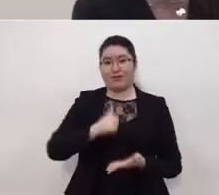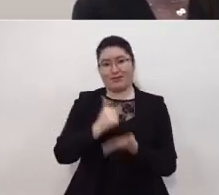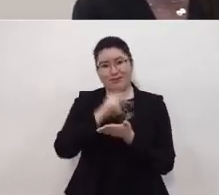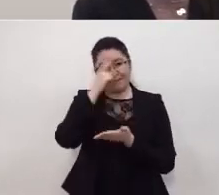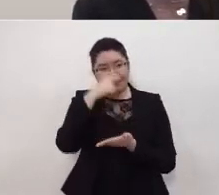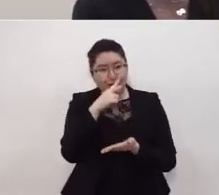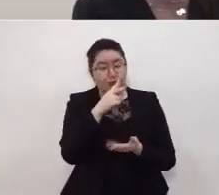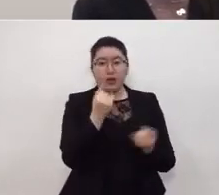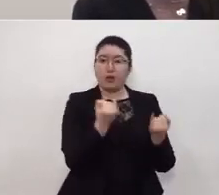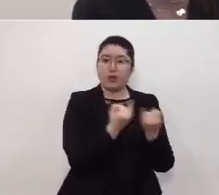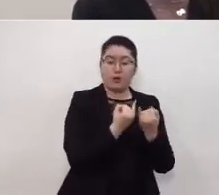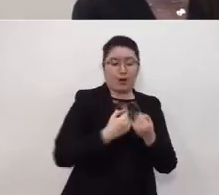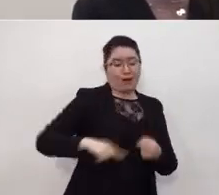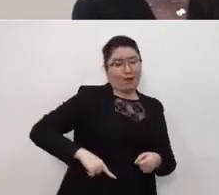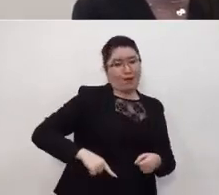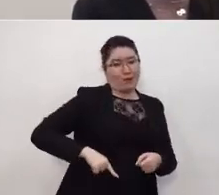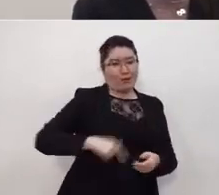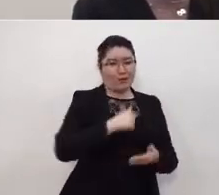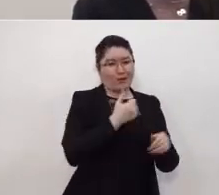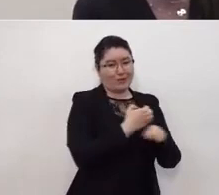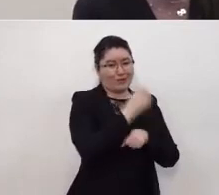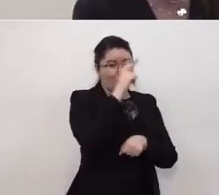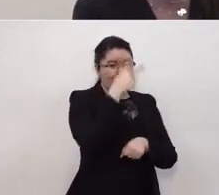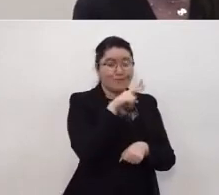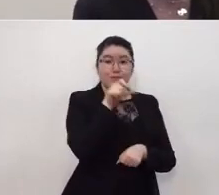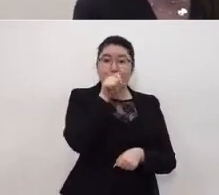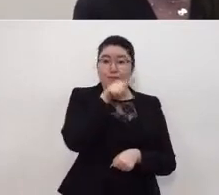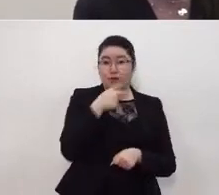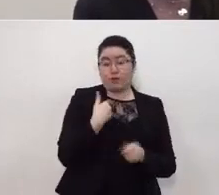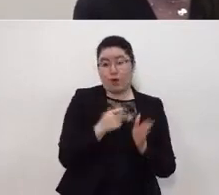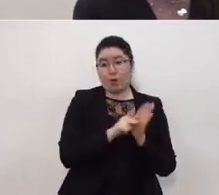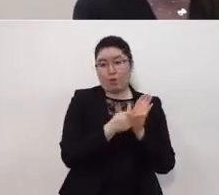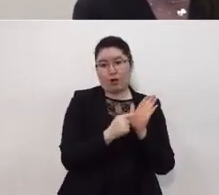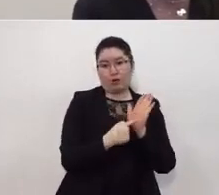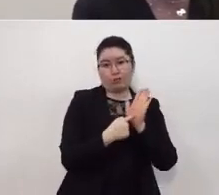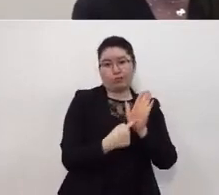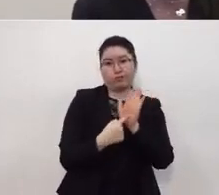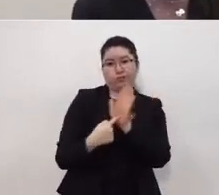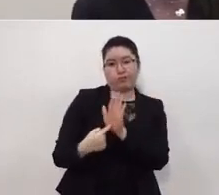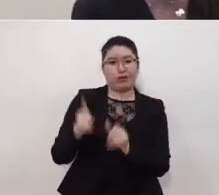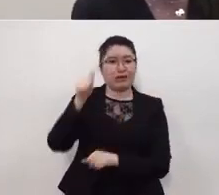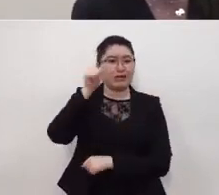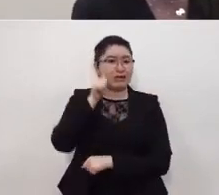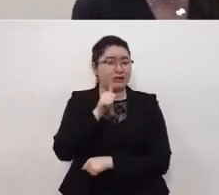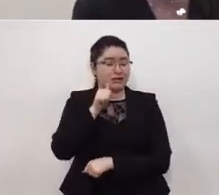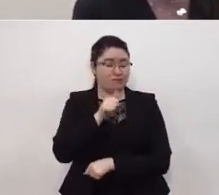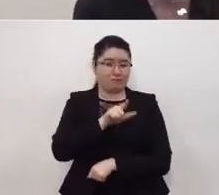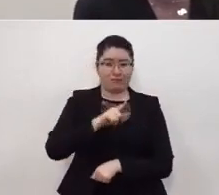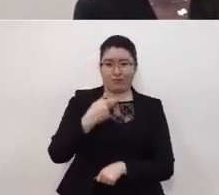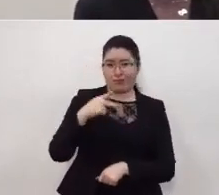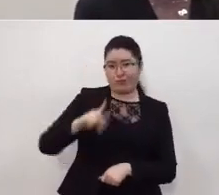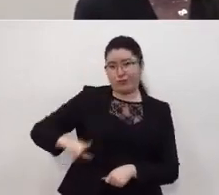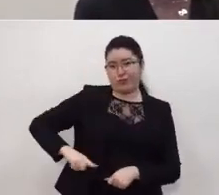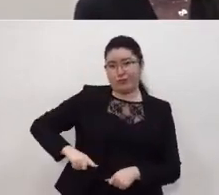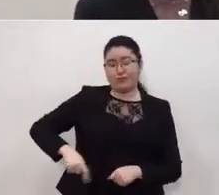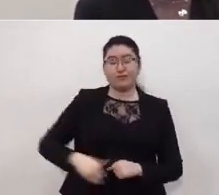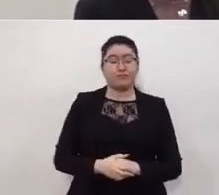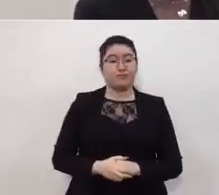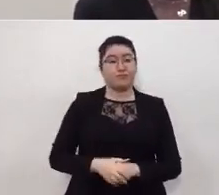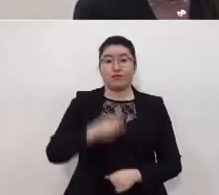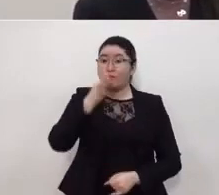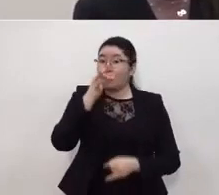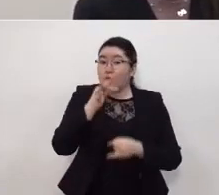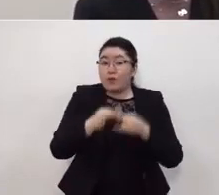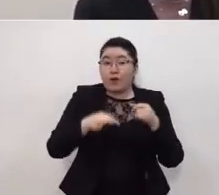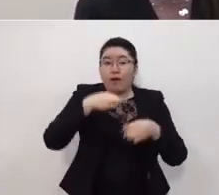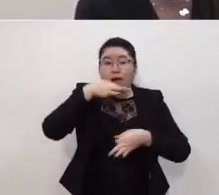y del estado de méxico con los respectivos decretos publicados en las gacetas oficiales de tales gobiernos termino con